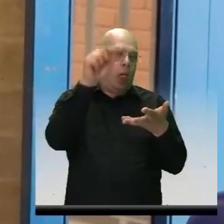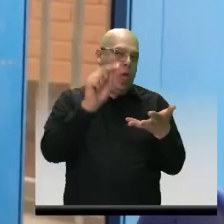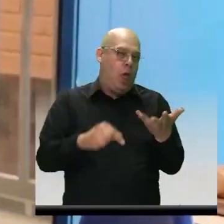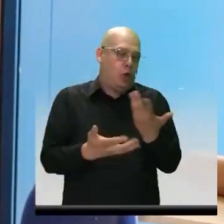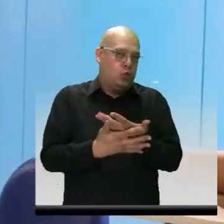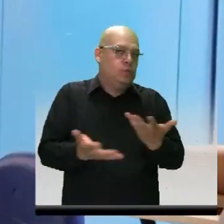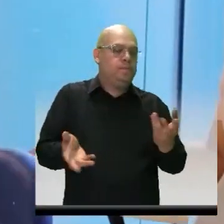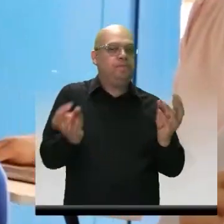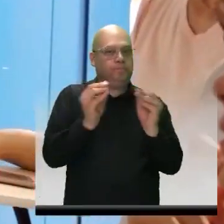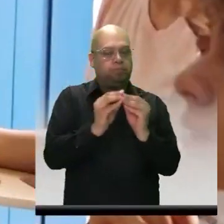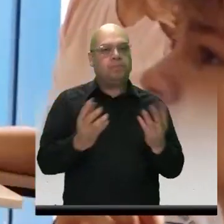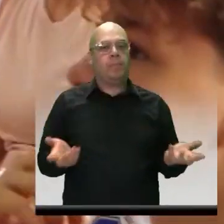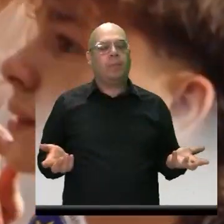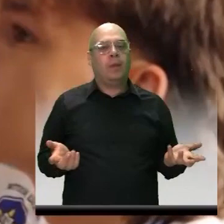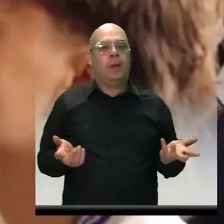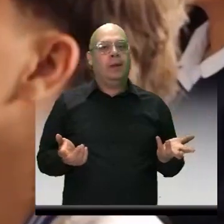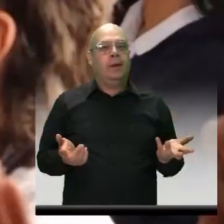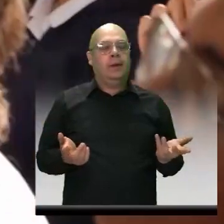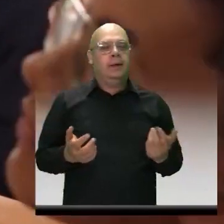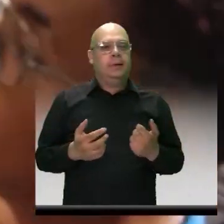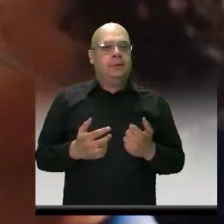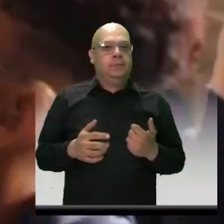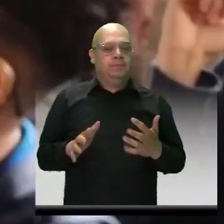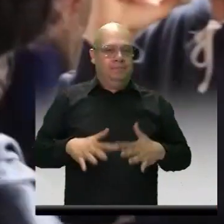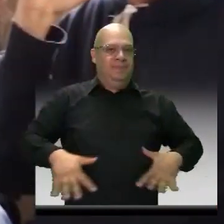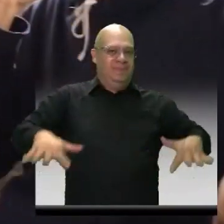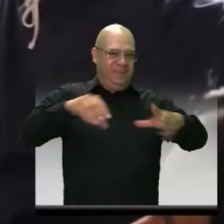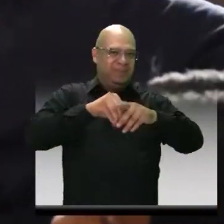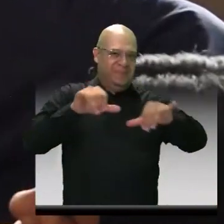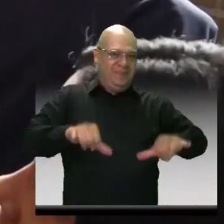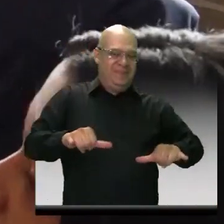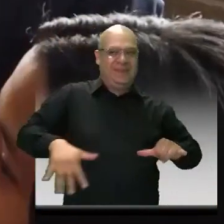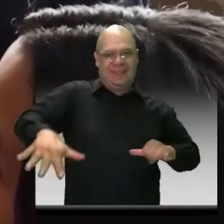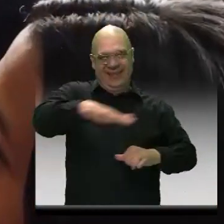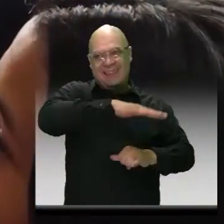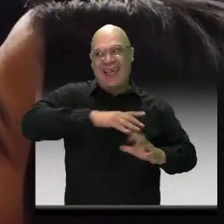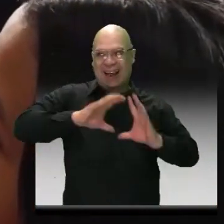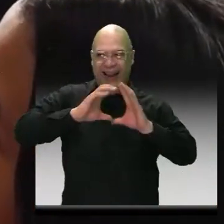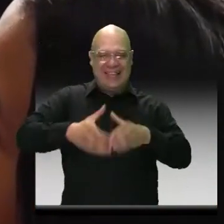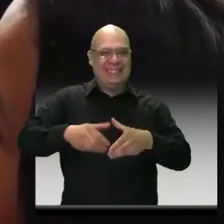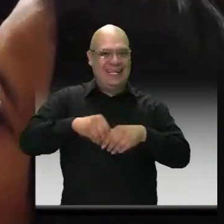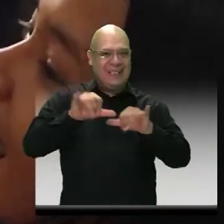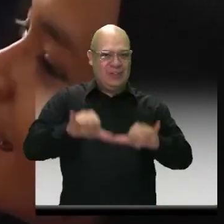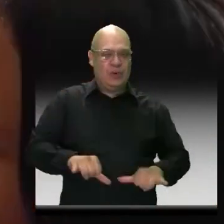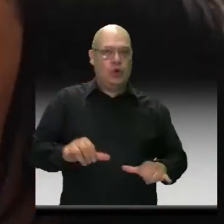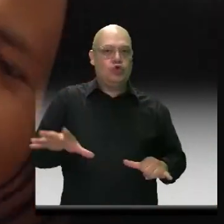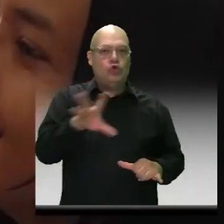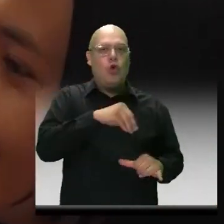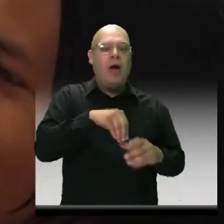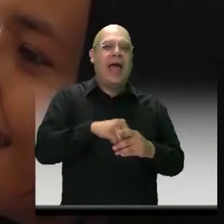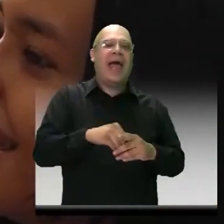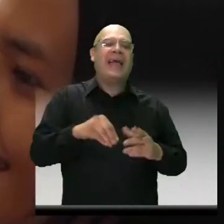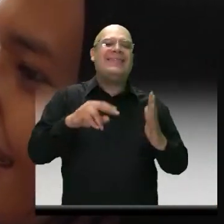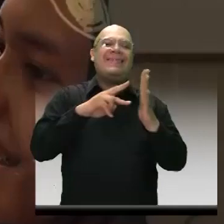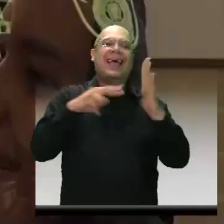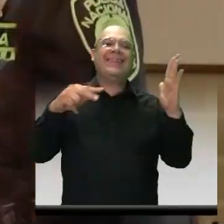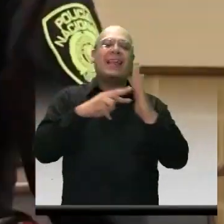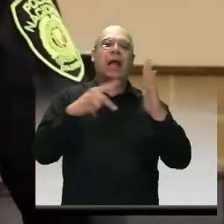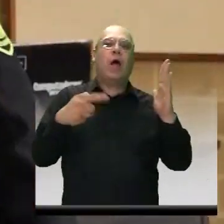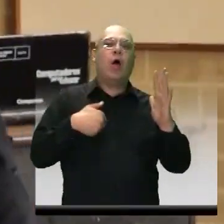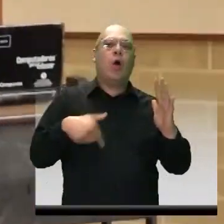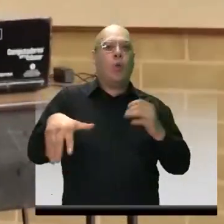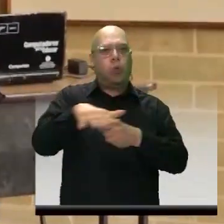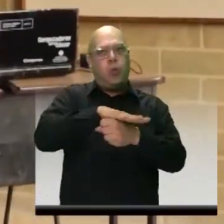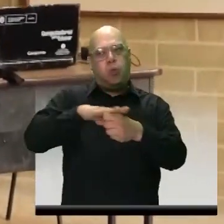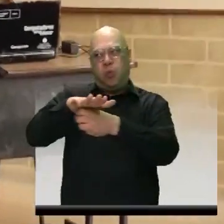estatus, pues en nuestra clase, que la mayoría somos clase media, eso se ve mucho en nuestros barrios, en